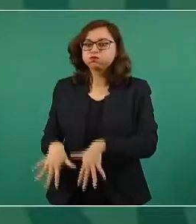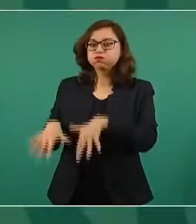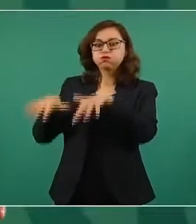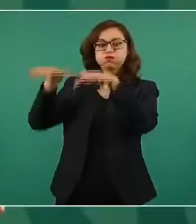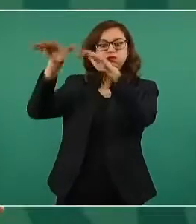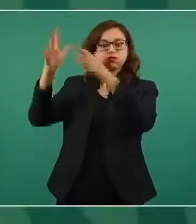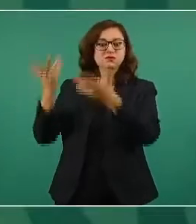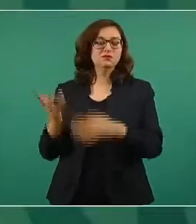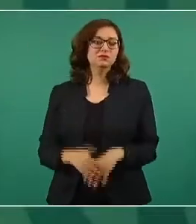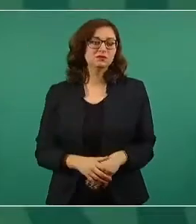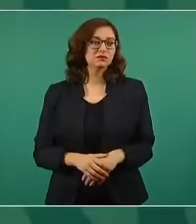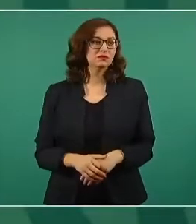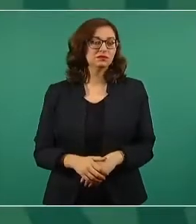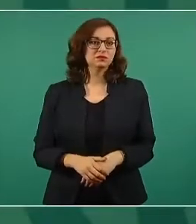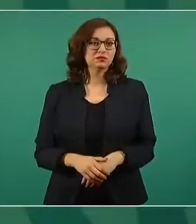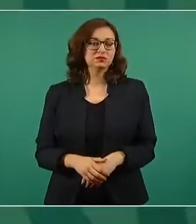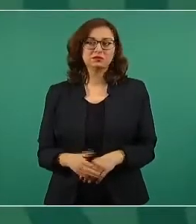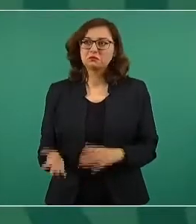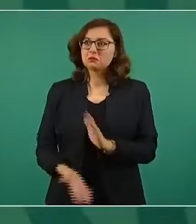Imagínense,